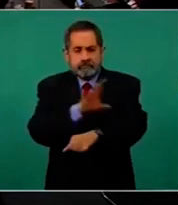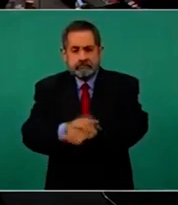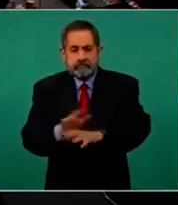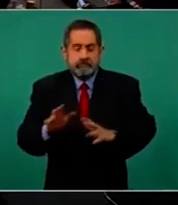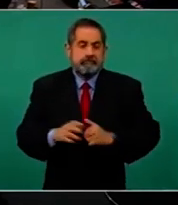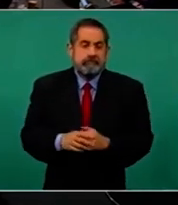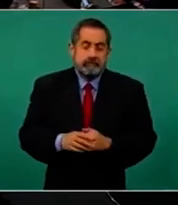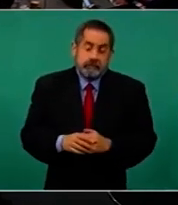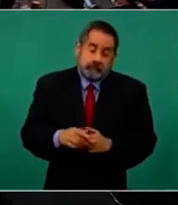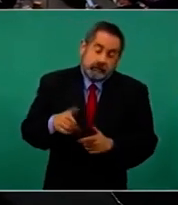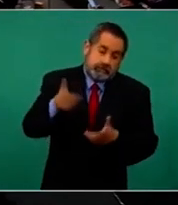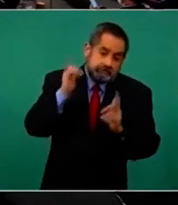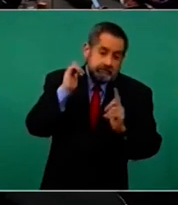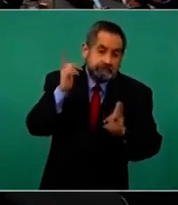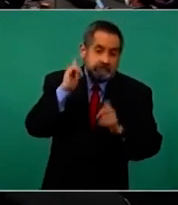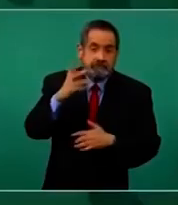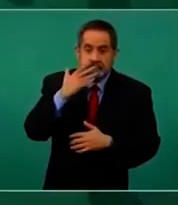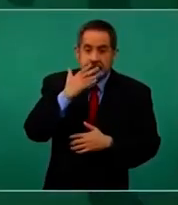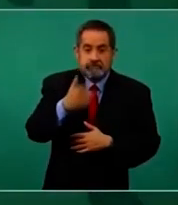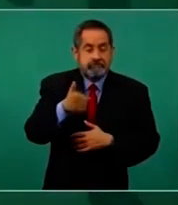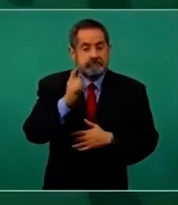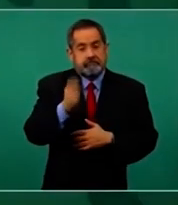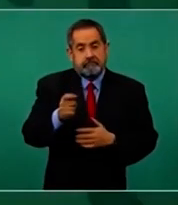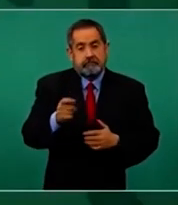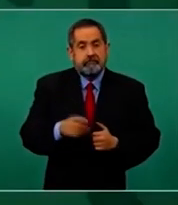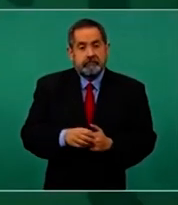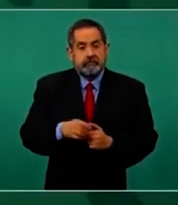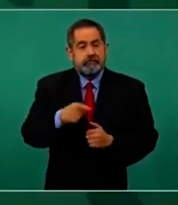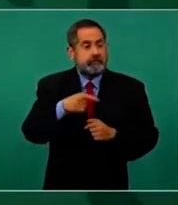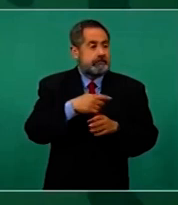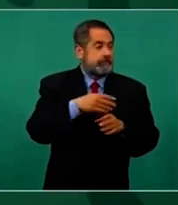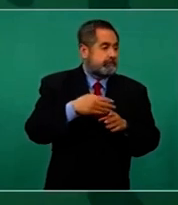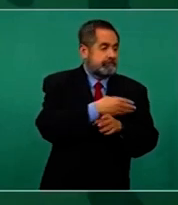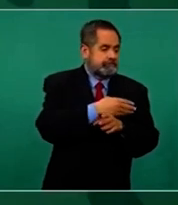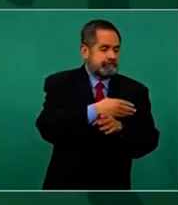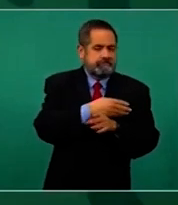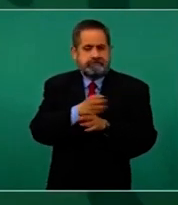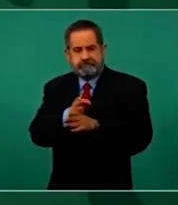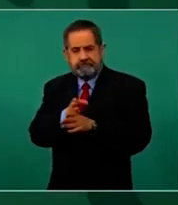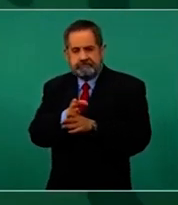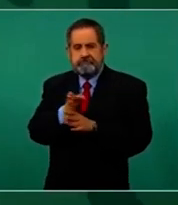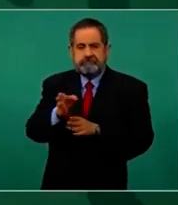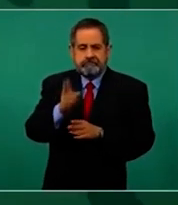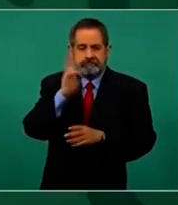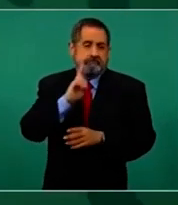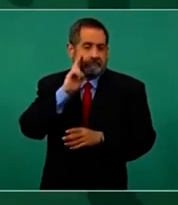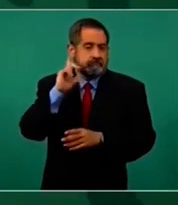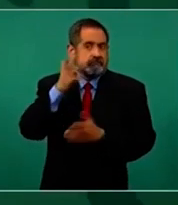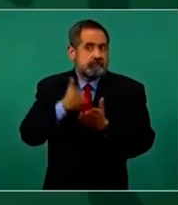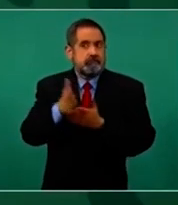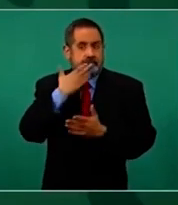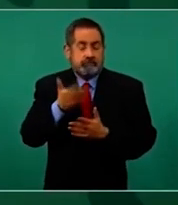Pues sería muy bueno que rectificaran, porque